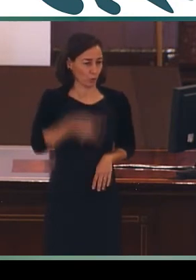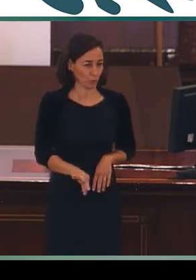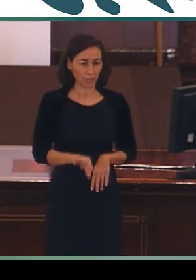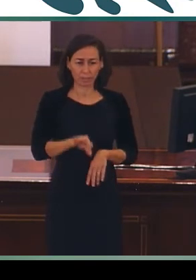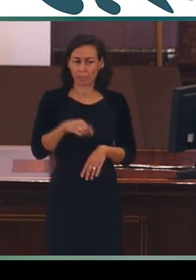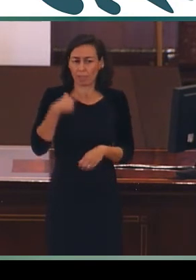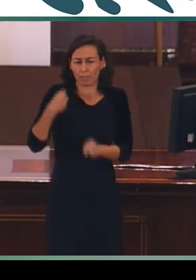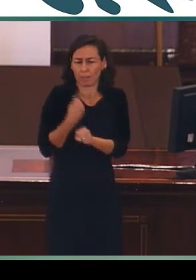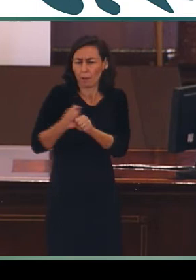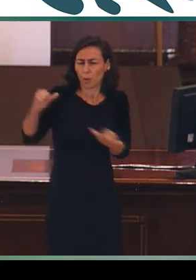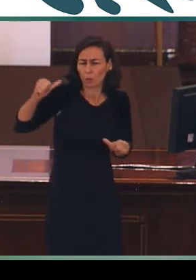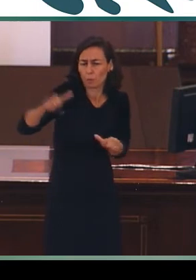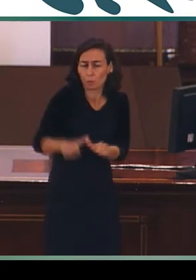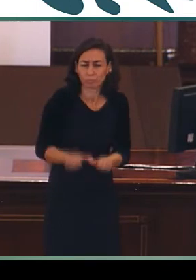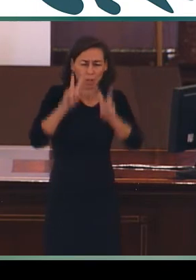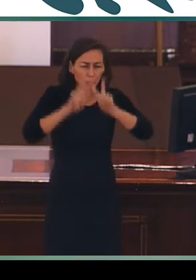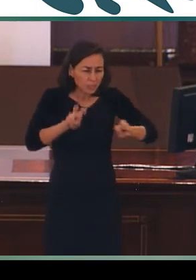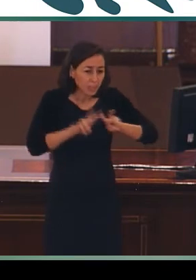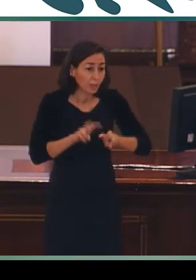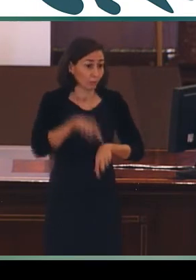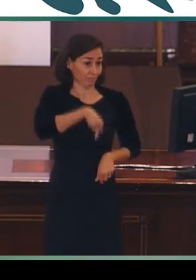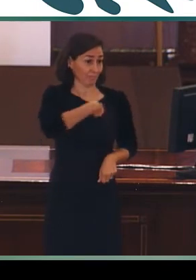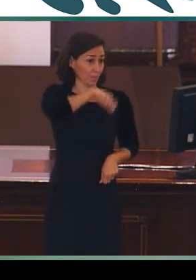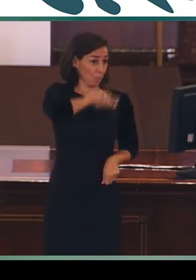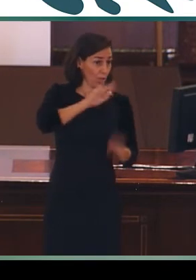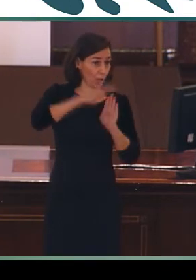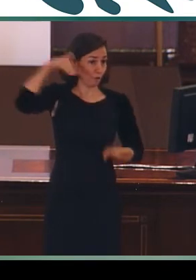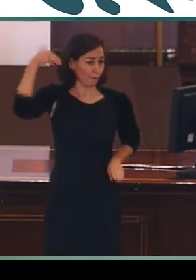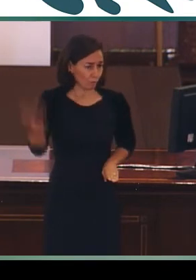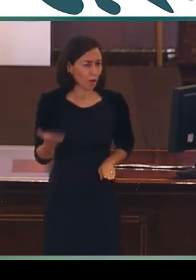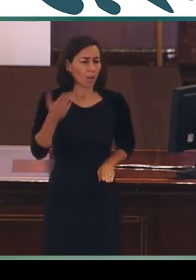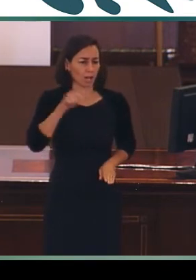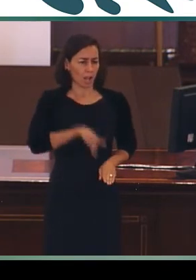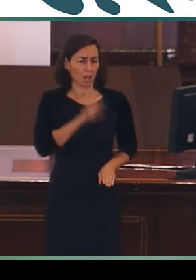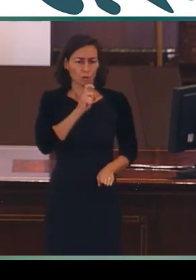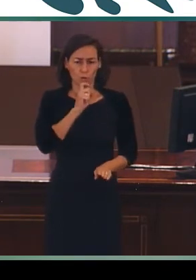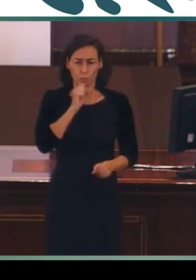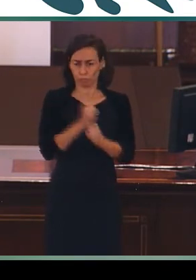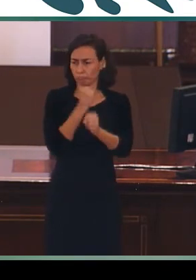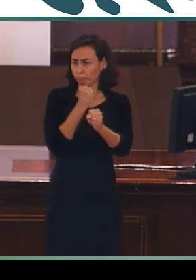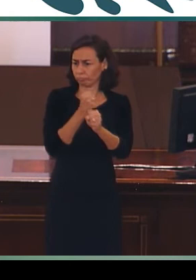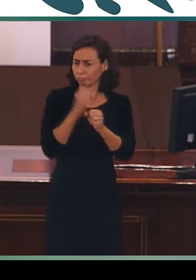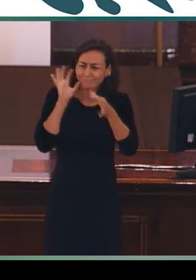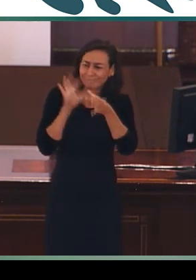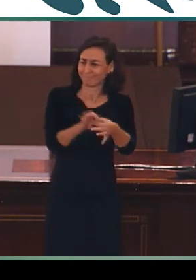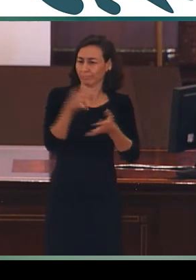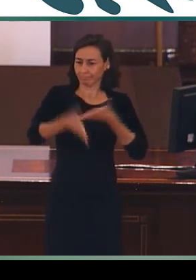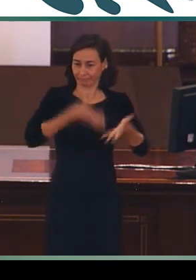investigadora que dentro y fuera de nuestras fronteras se desarrolla con la lengua de signos española.